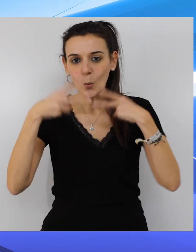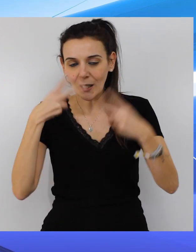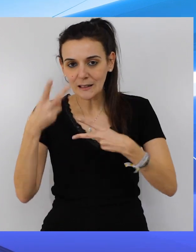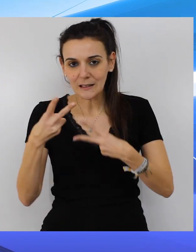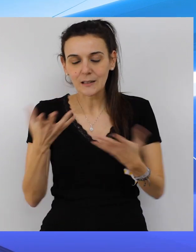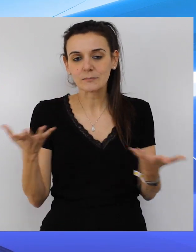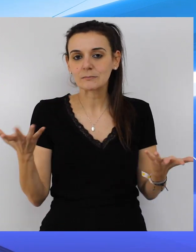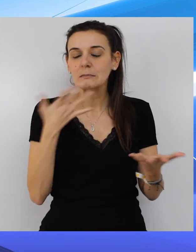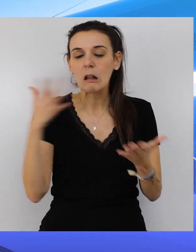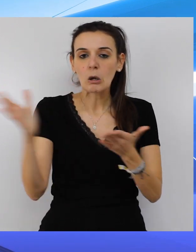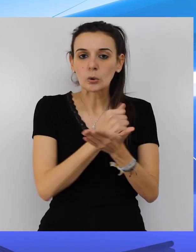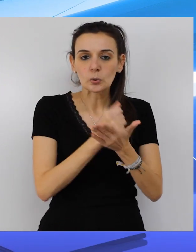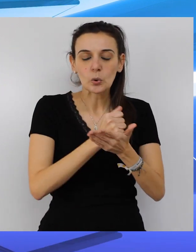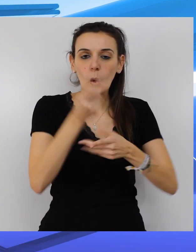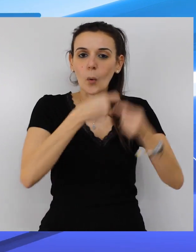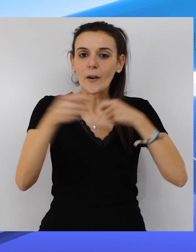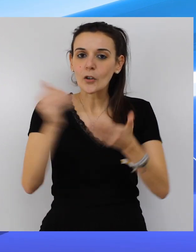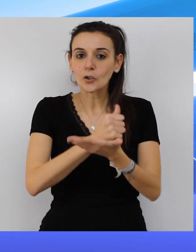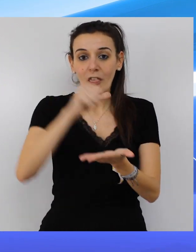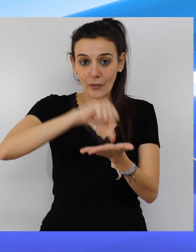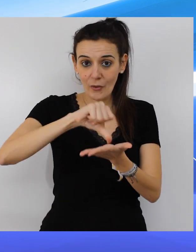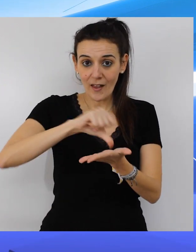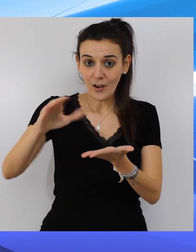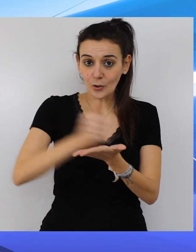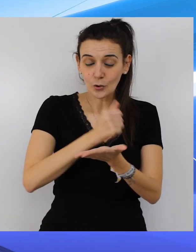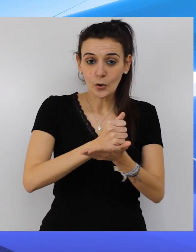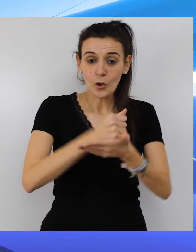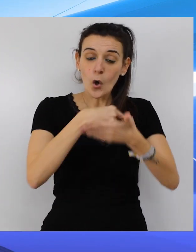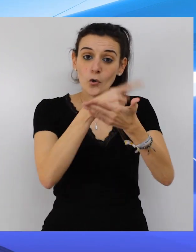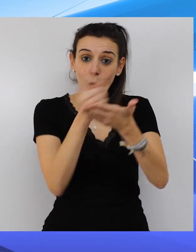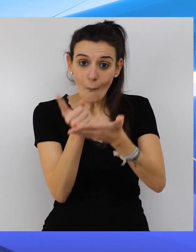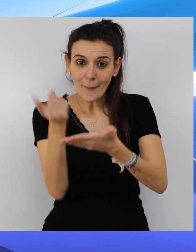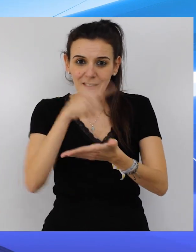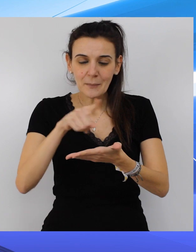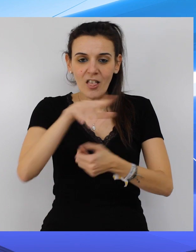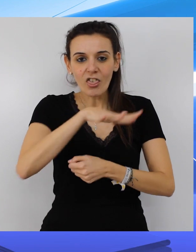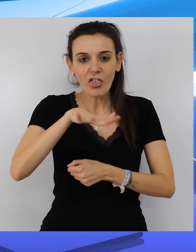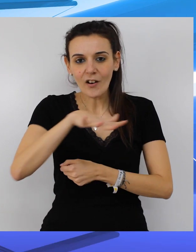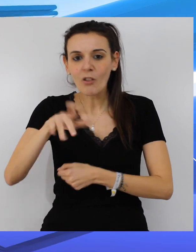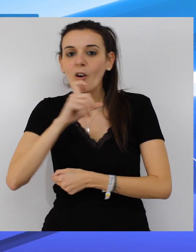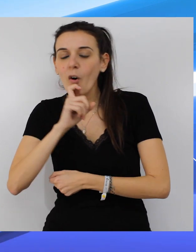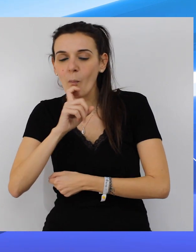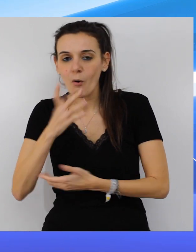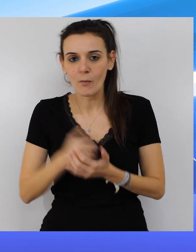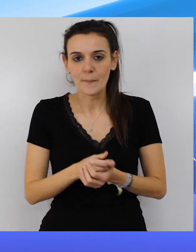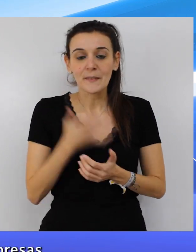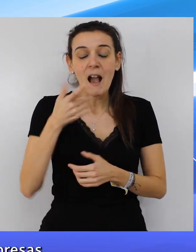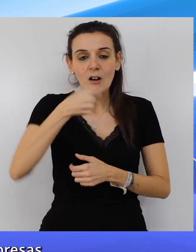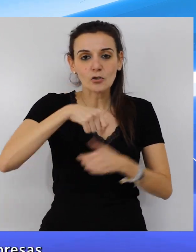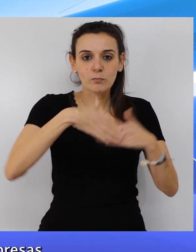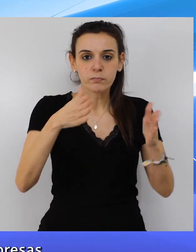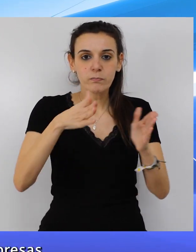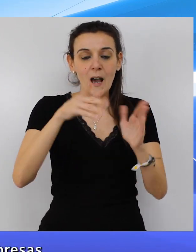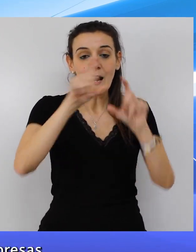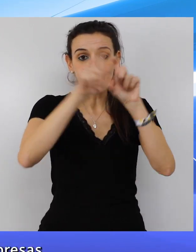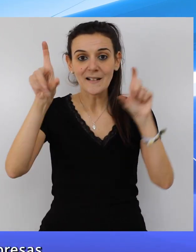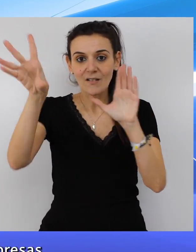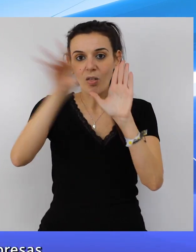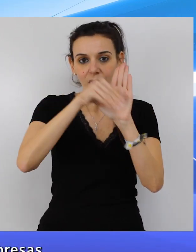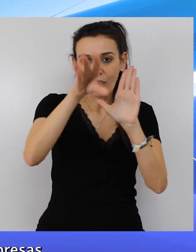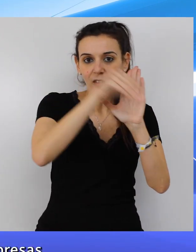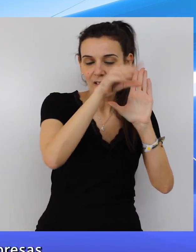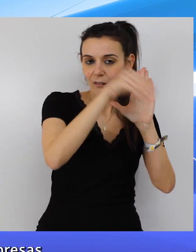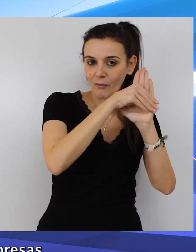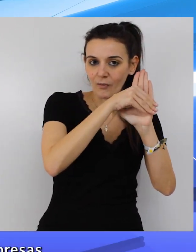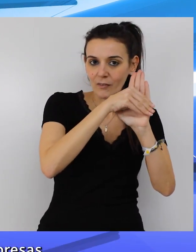restaurantes, todo tipo de comercio de la ciudad y un mapita y cómo llegar hasta cada uno de ellos. Y estamos abiertos a todas las